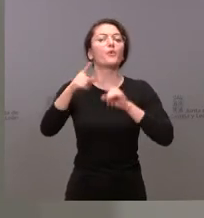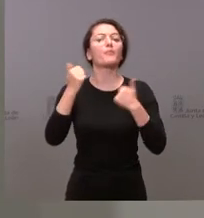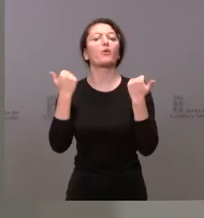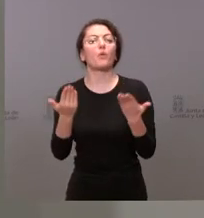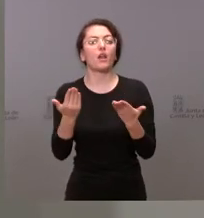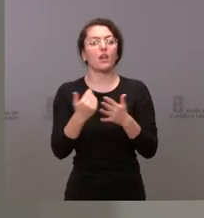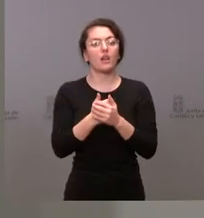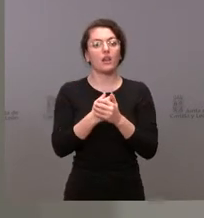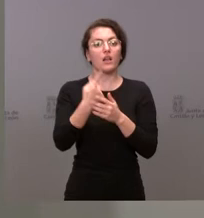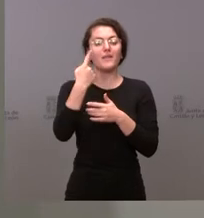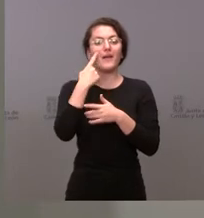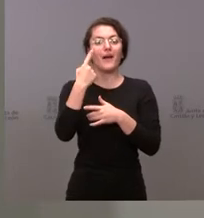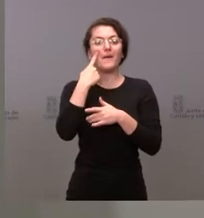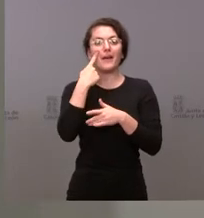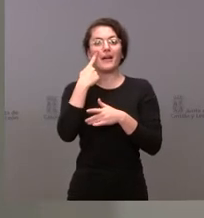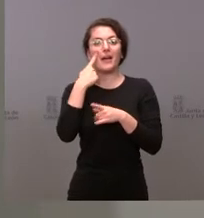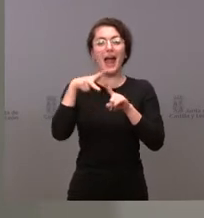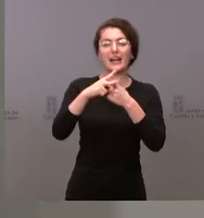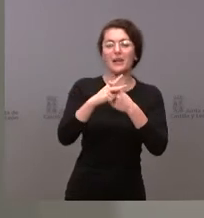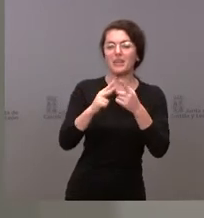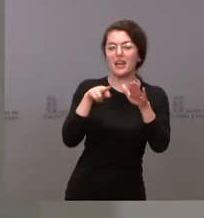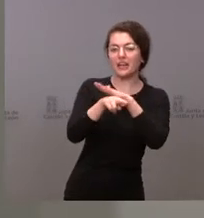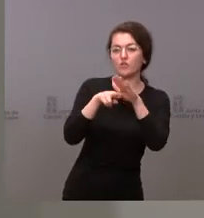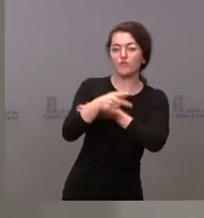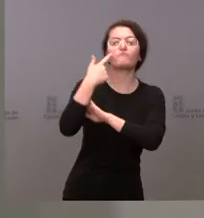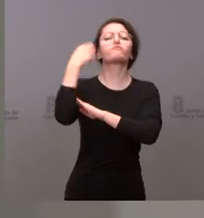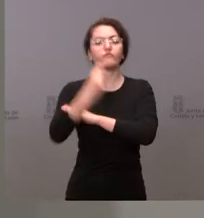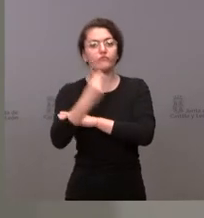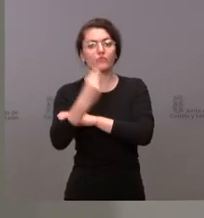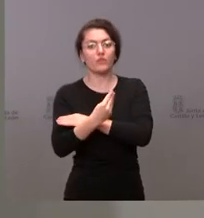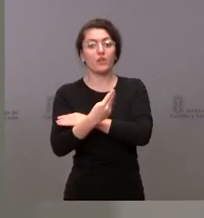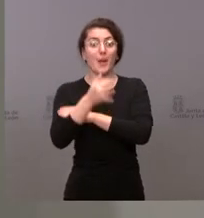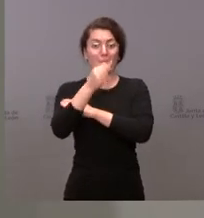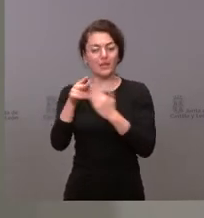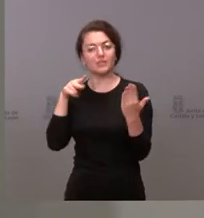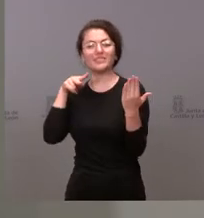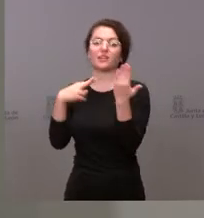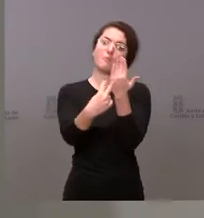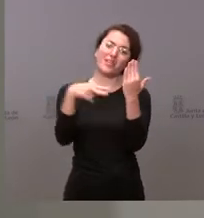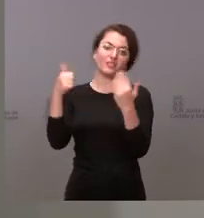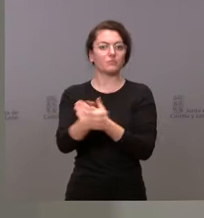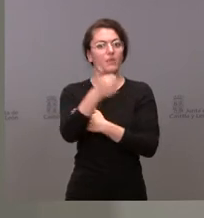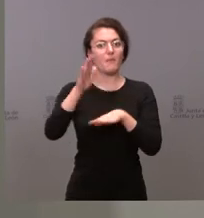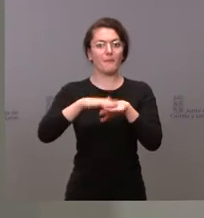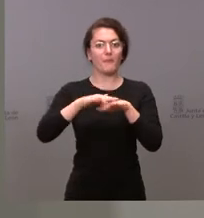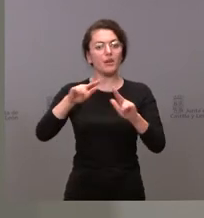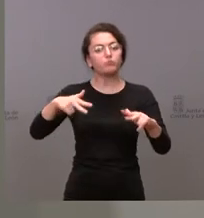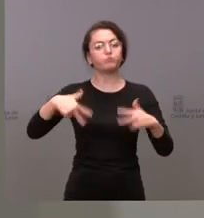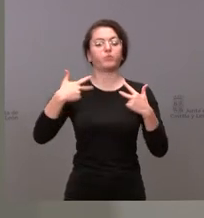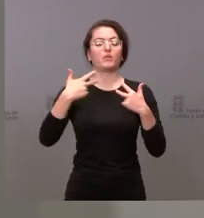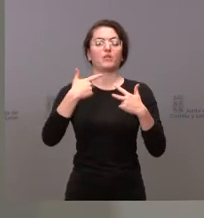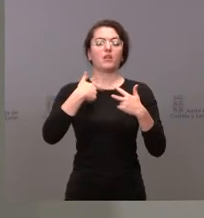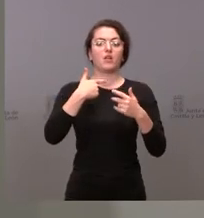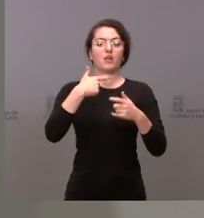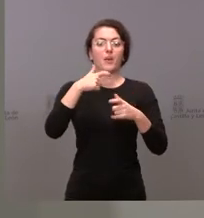tener una herramienta de gestión muchísimo más eficaz y sobre todo muchísimo más transparente que también nos va a permitir comunicar a la población la